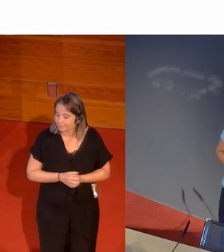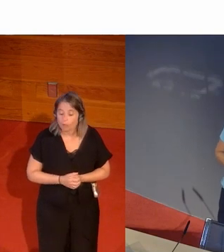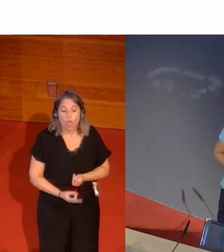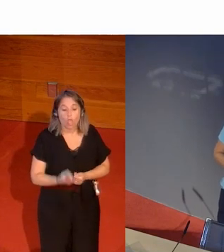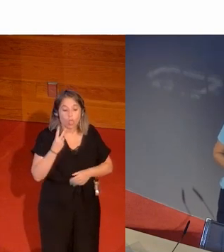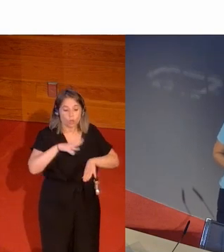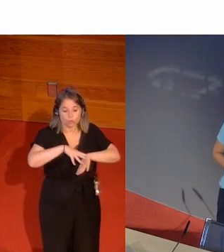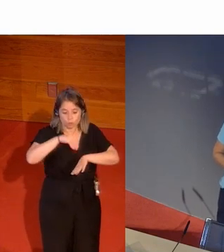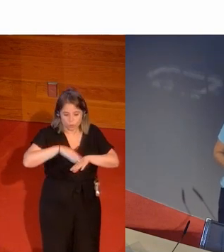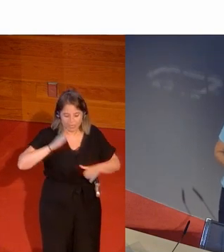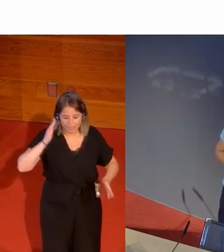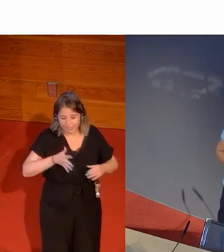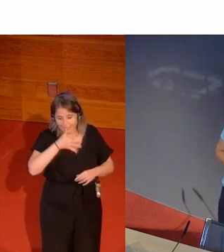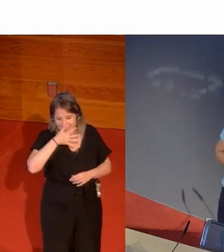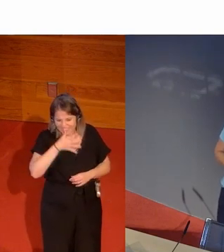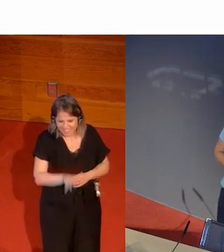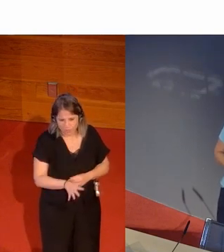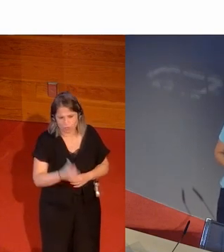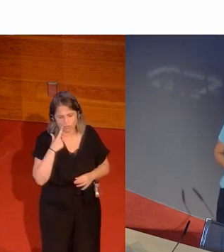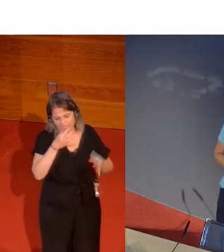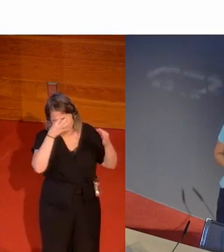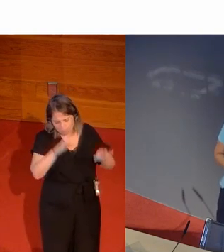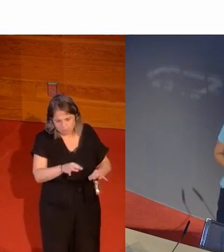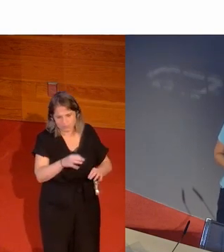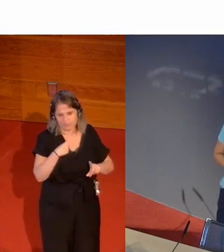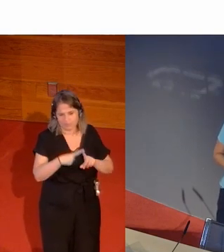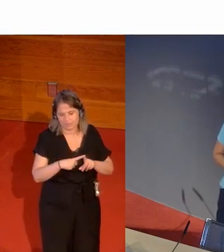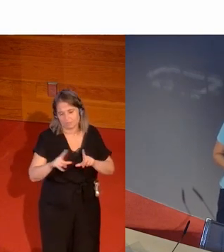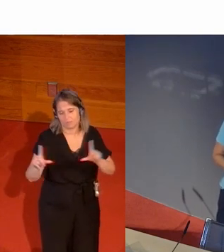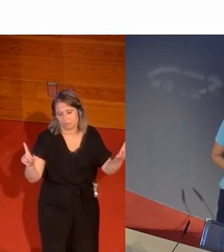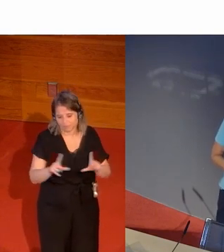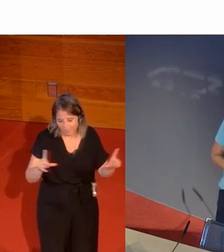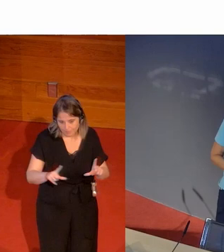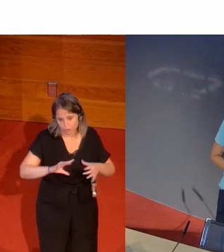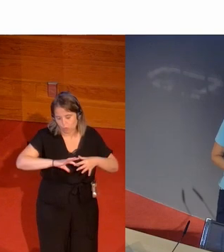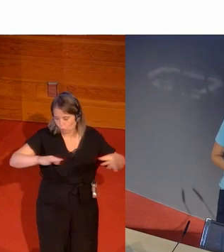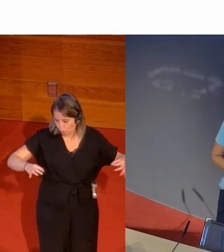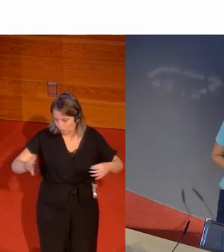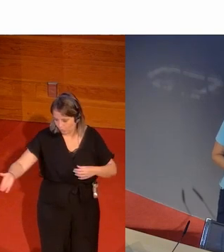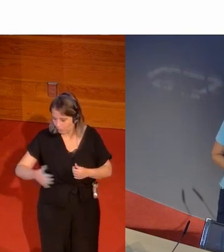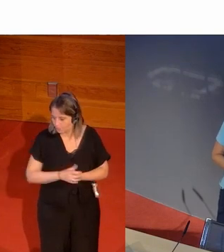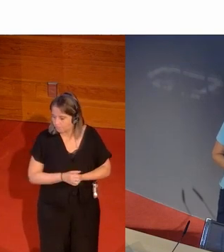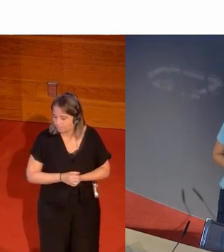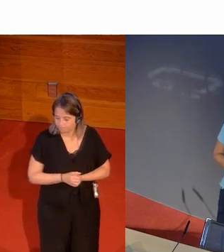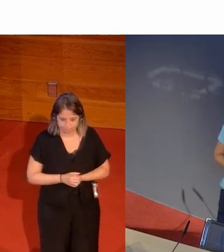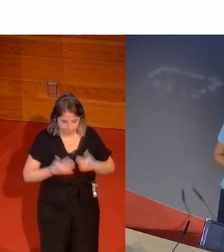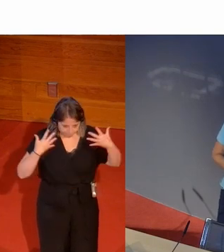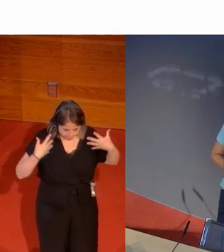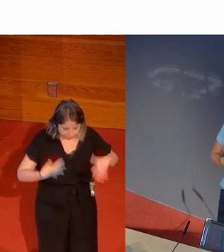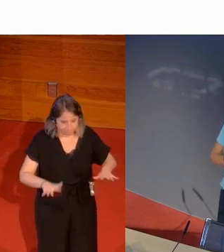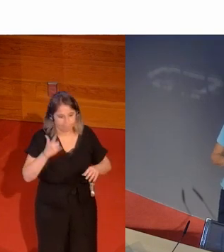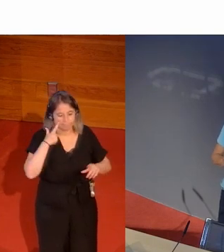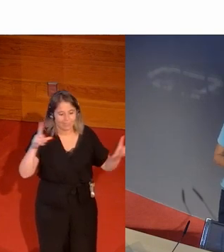dos atletas suecas denuncian el repugnante trato sexista de la retransmisión televisiva durante los Juegos Olímpicos mira que durante